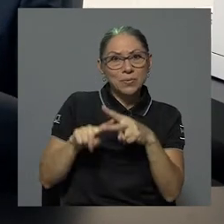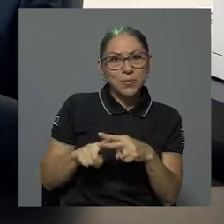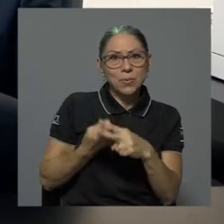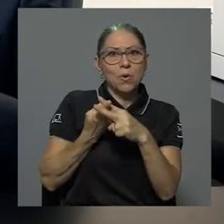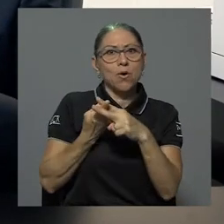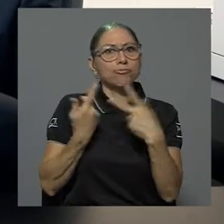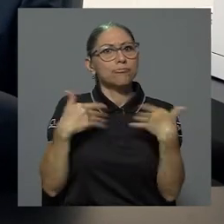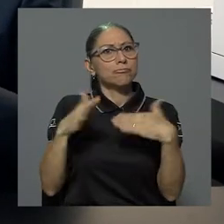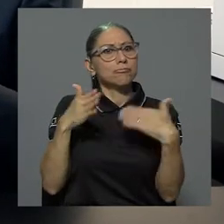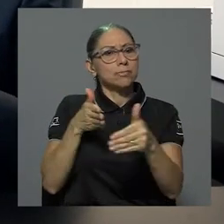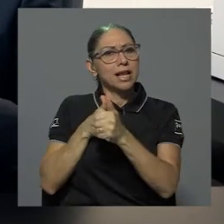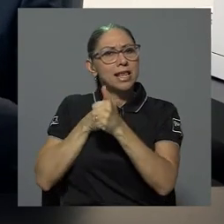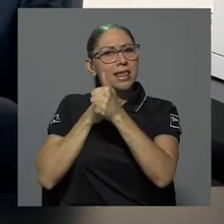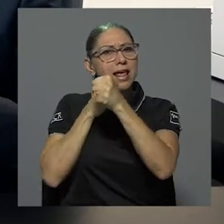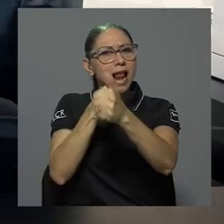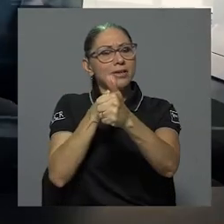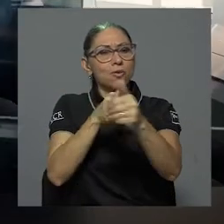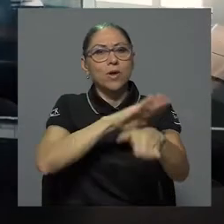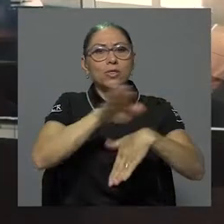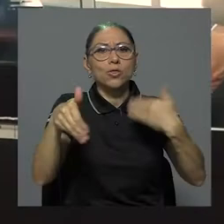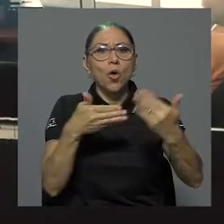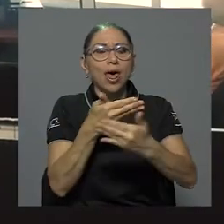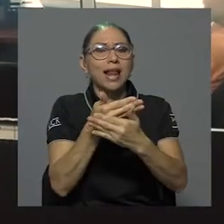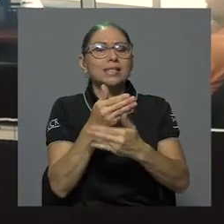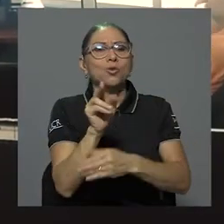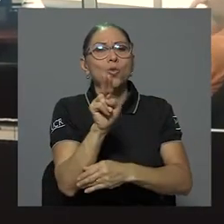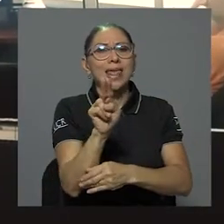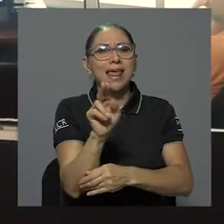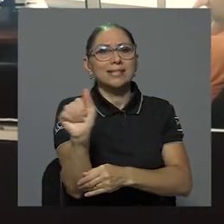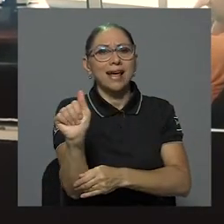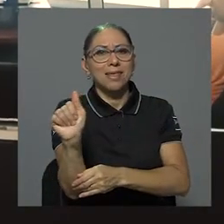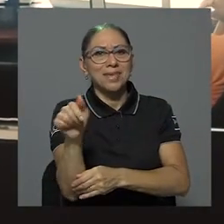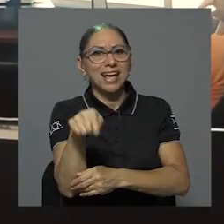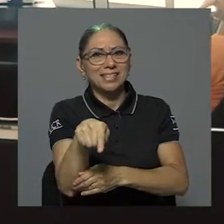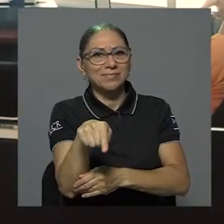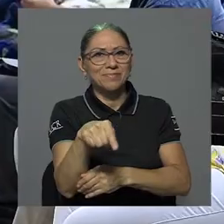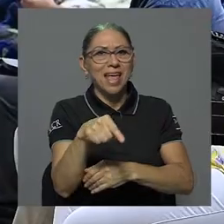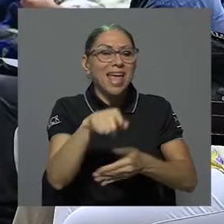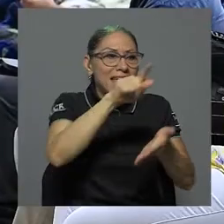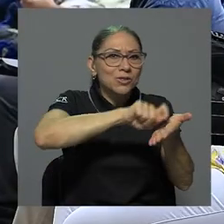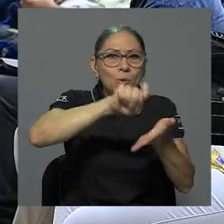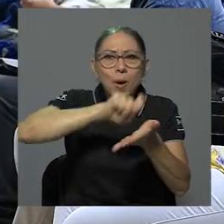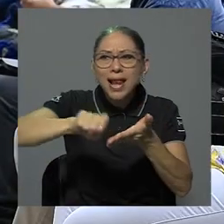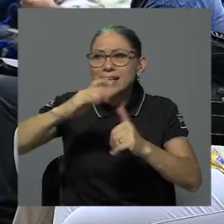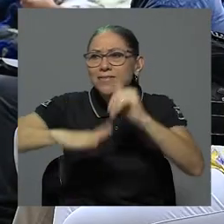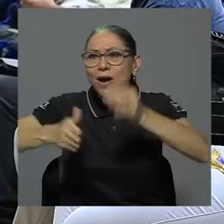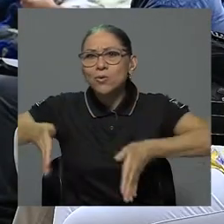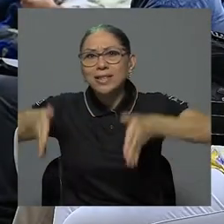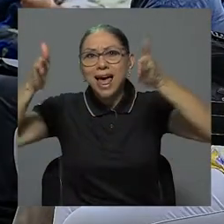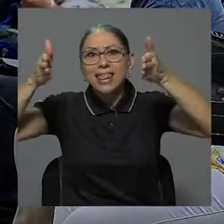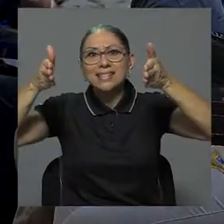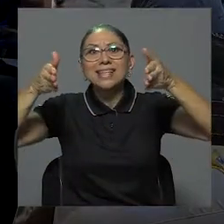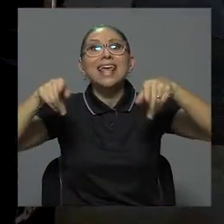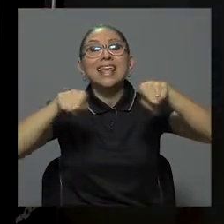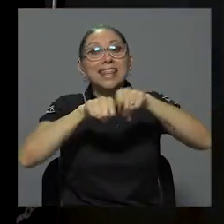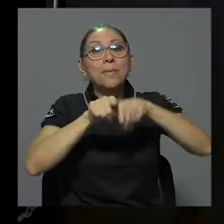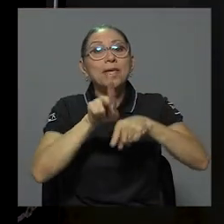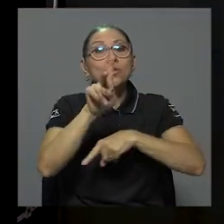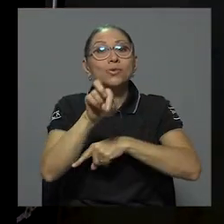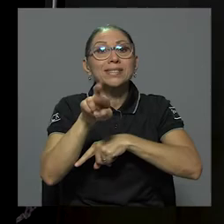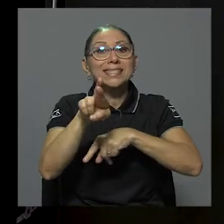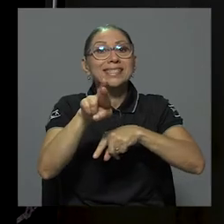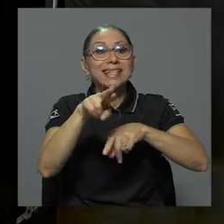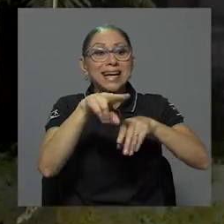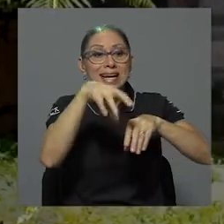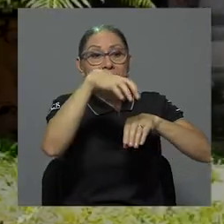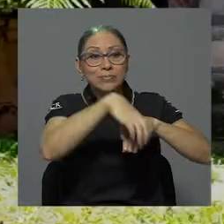liderazgo en todas las unidades académicas, escuelas, facultades y sedes regionales mediante